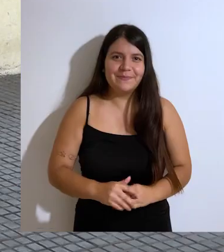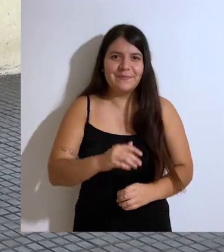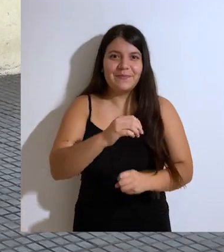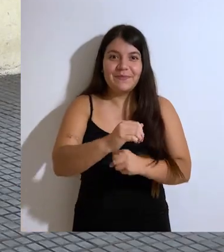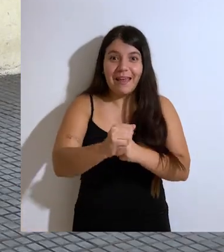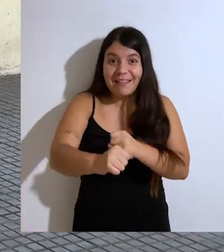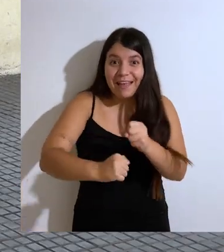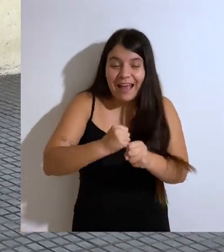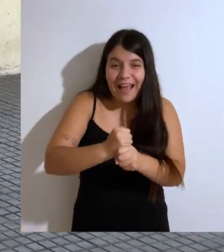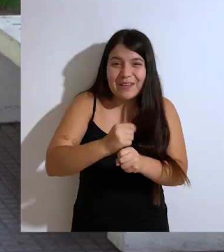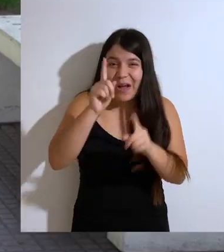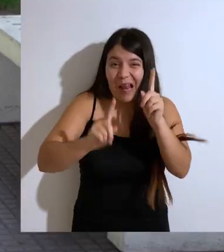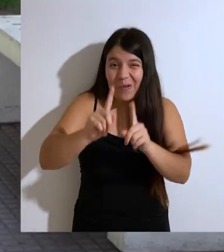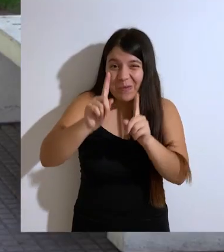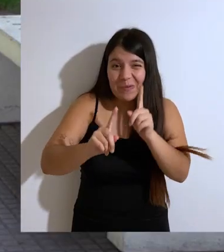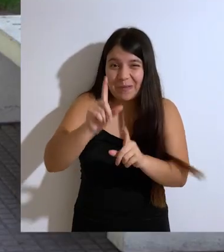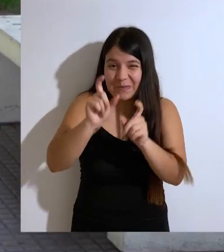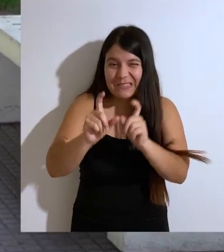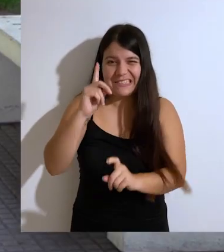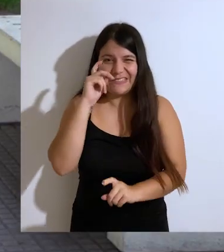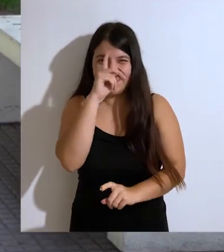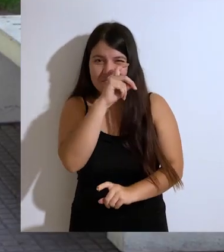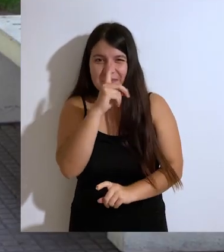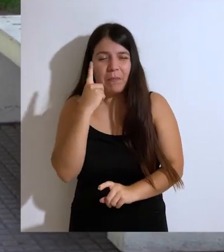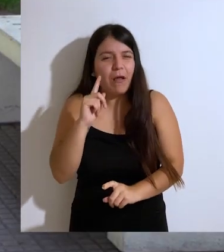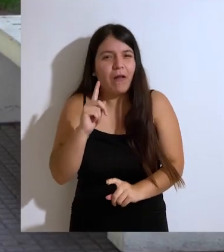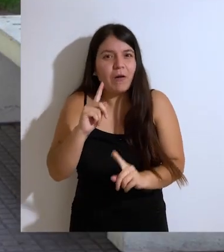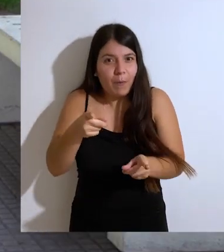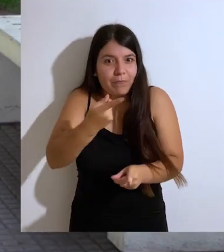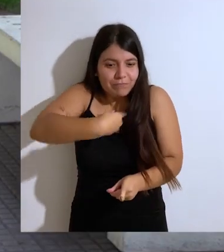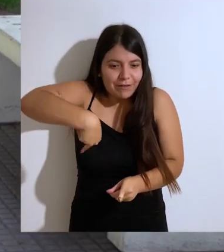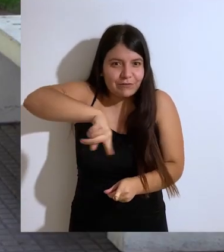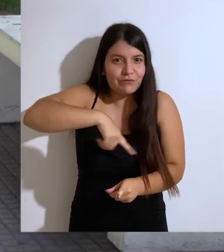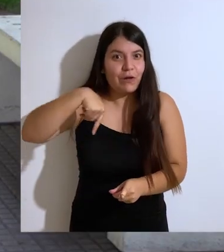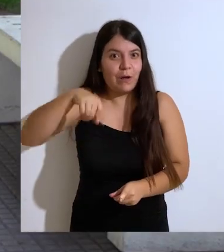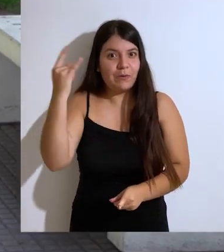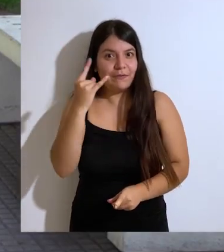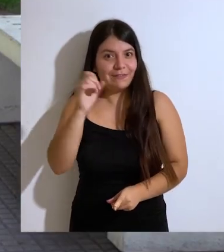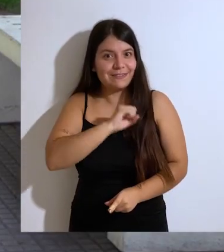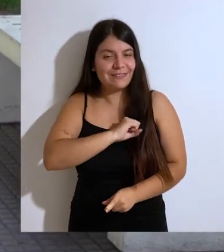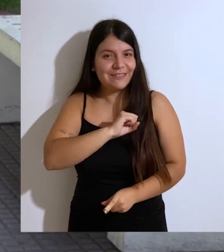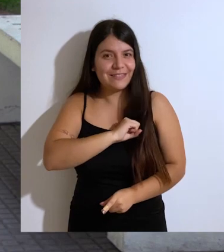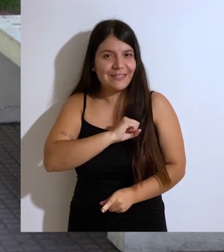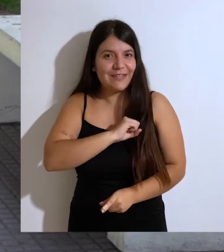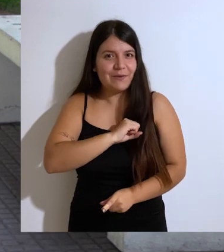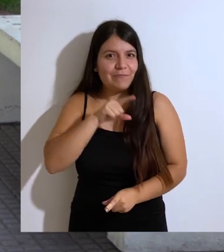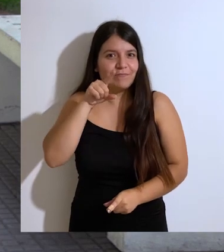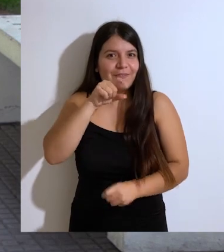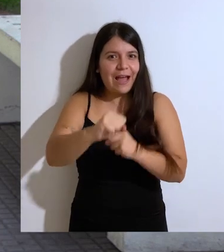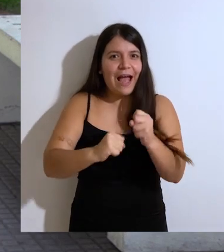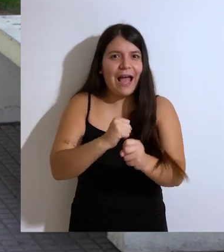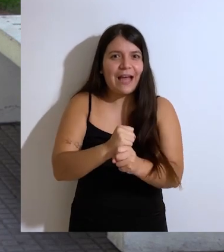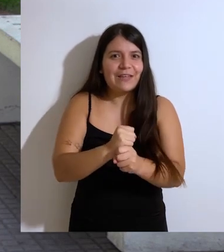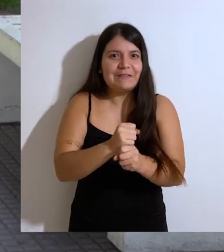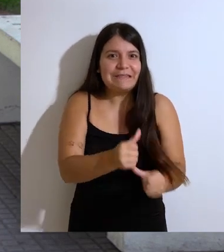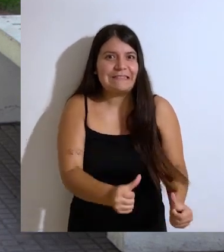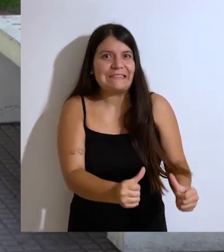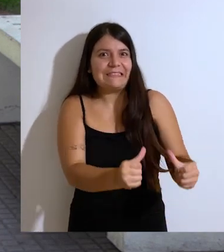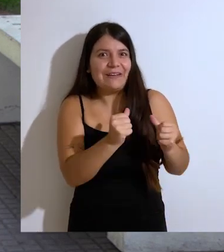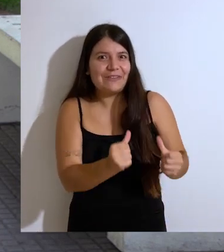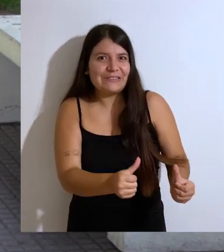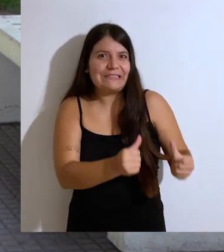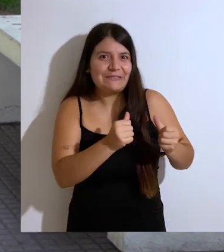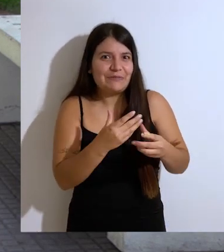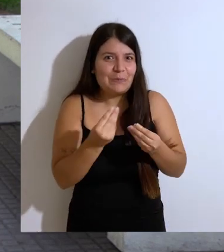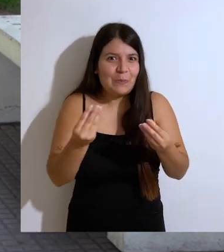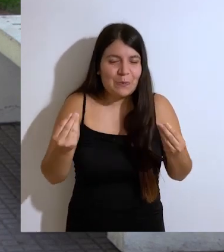Un año que para algunos va a ser un año difícil, sin embargo para nosotros en la Universidad de Santiago es un año lleno de